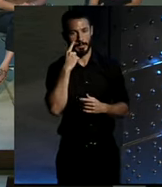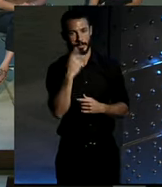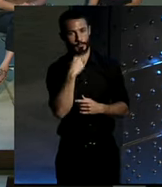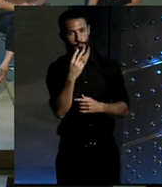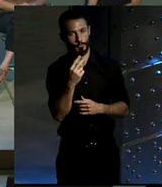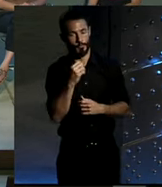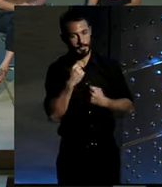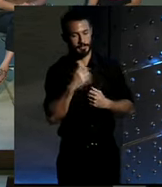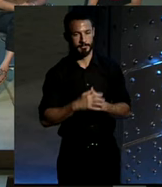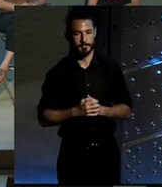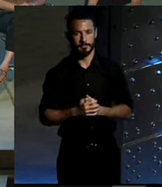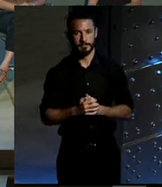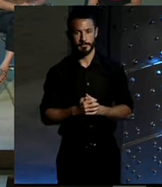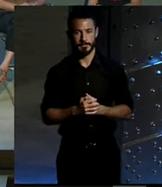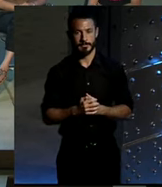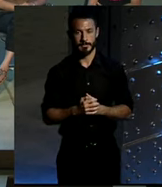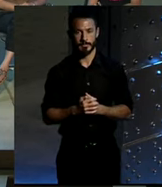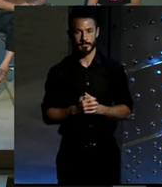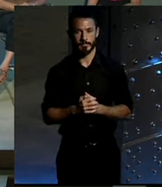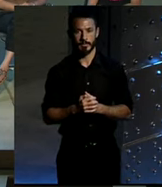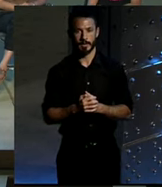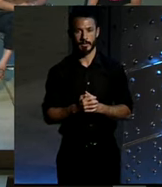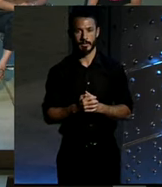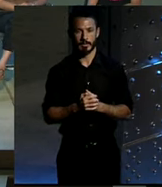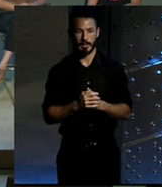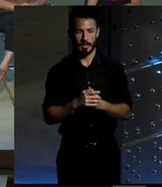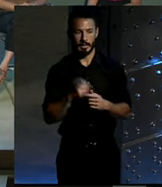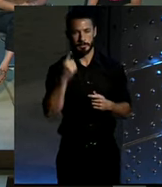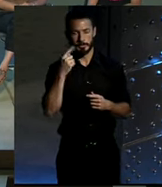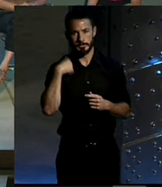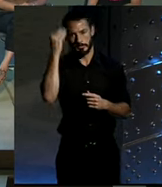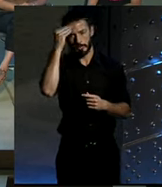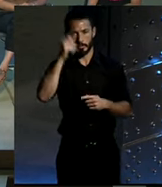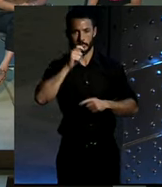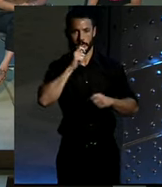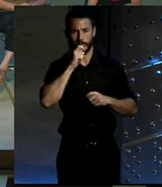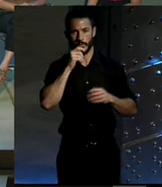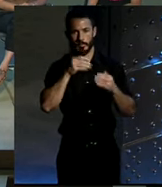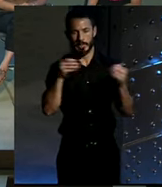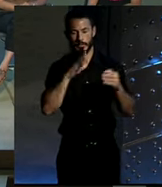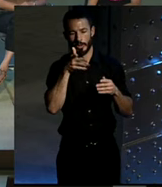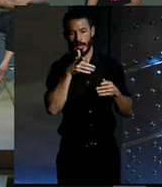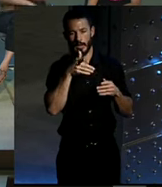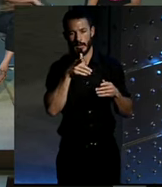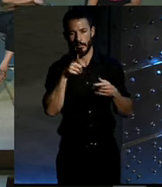Sí, pues, yo creo que vamos a dejarlo abierto, porque ya van a participar.